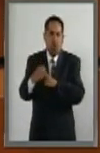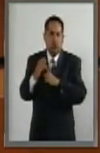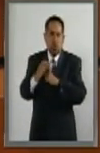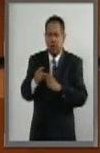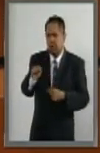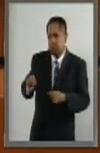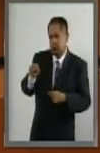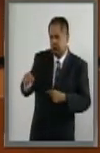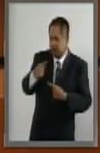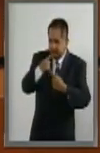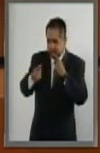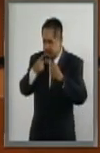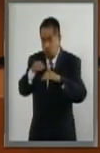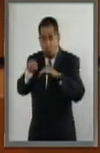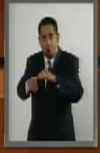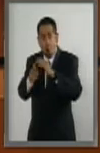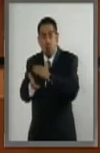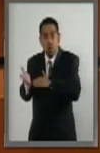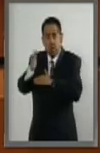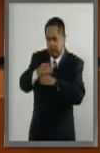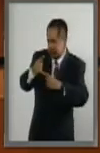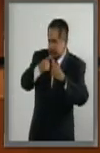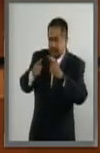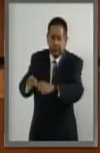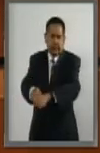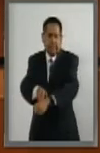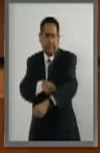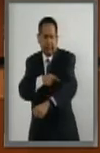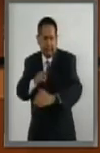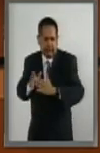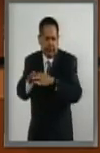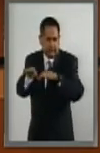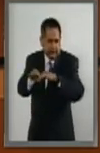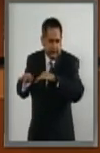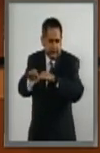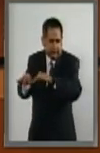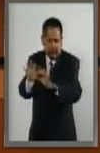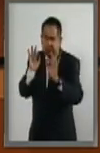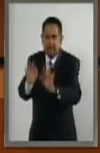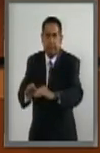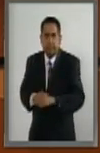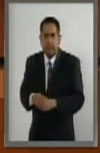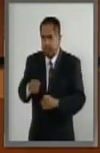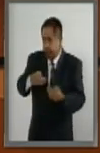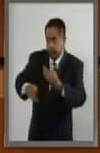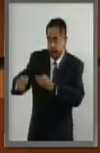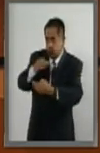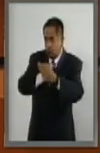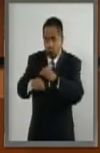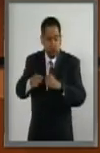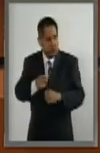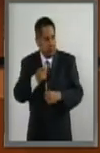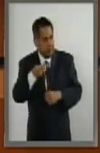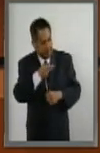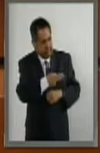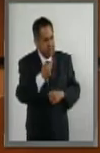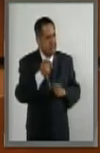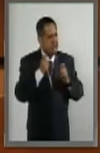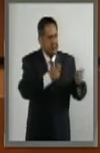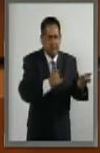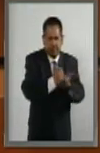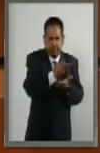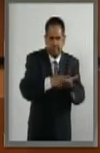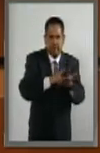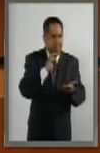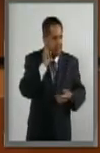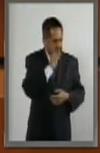con quienes tuvimos hoy una muy larga e intensa jornada de trabajo. Todos estos nombramientos, compañeras y compañeros, están a